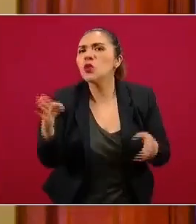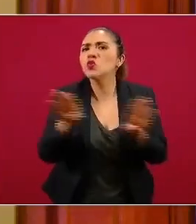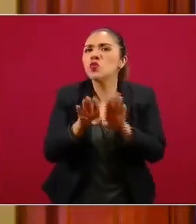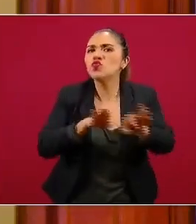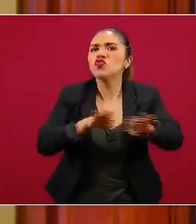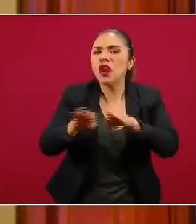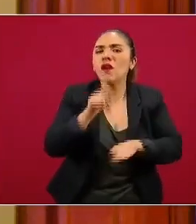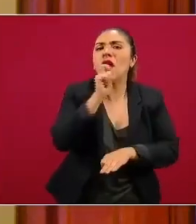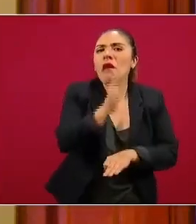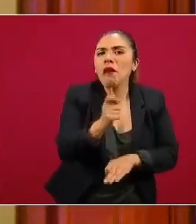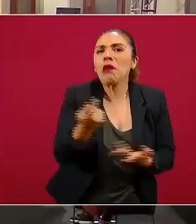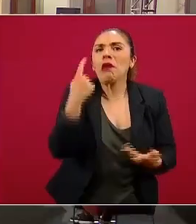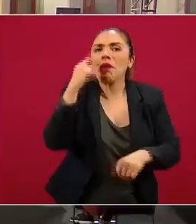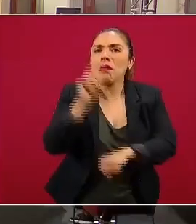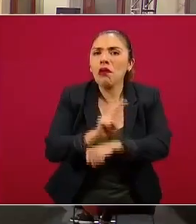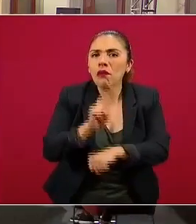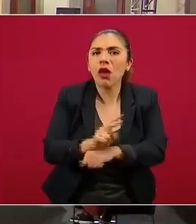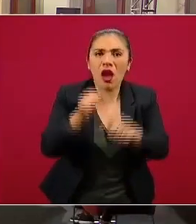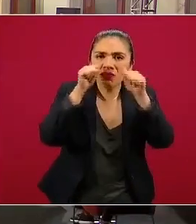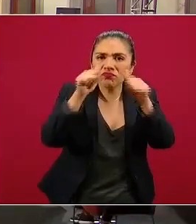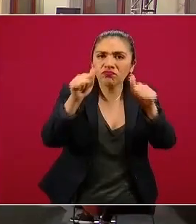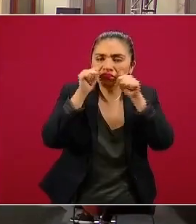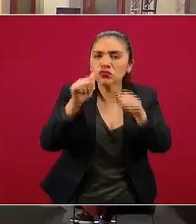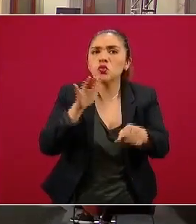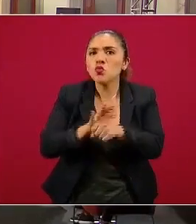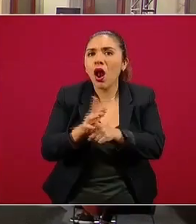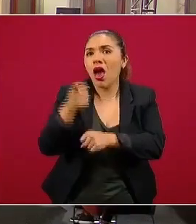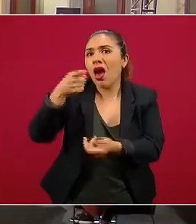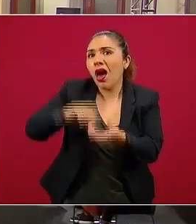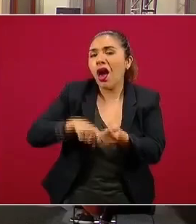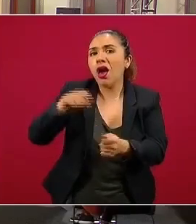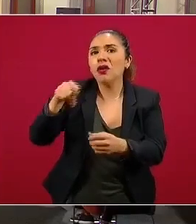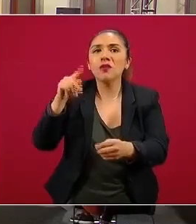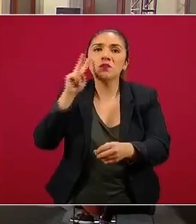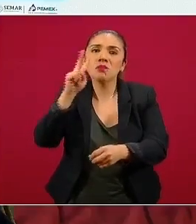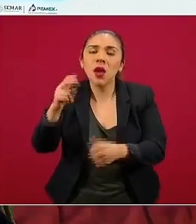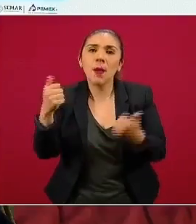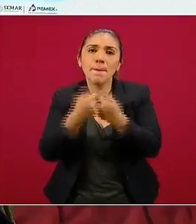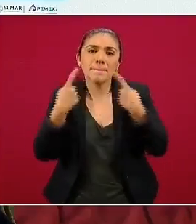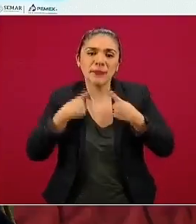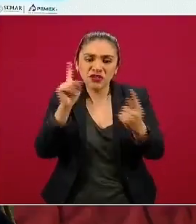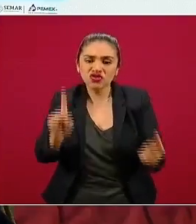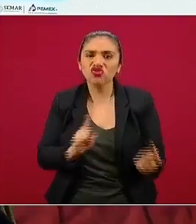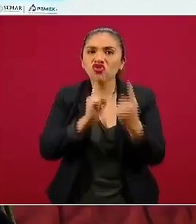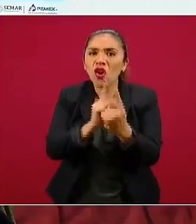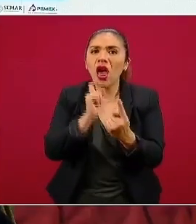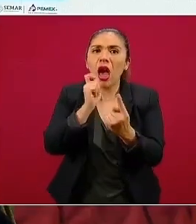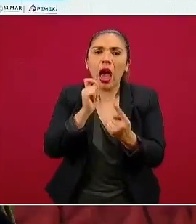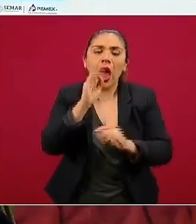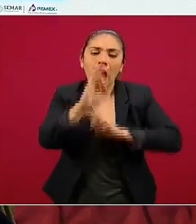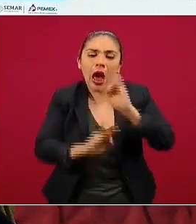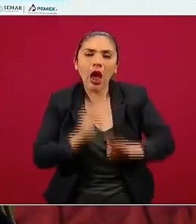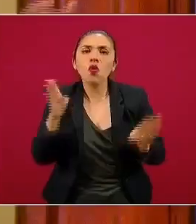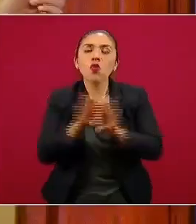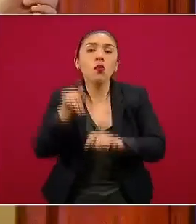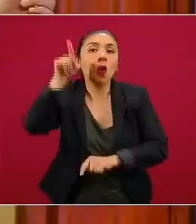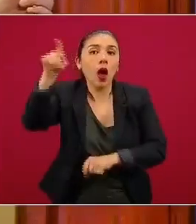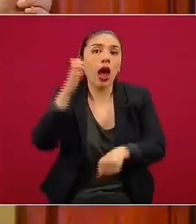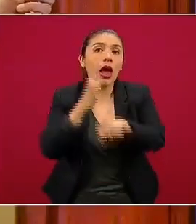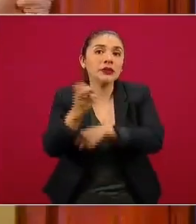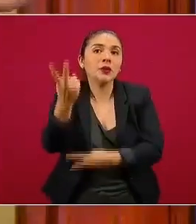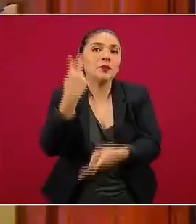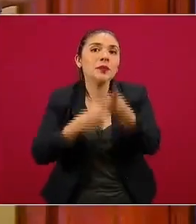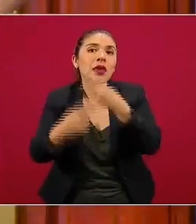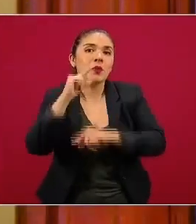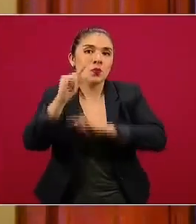llevando a cabo la atención y están atendiendo las interconsultas de especialidad y subespecialidad que en su momento el mismo estado empieza a